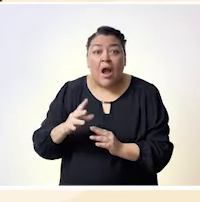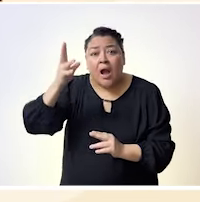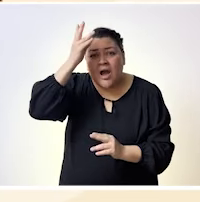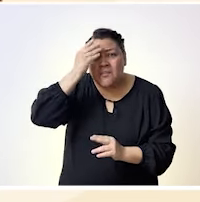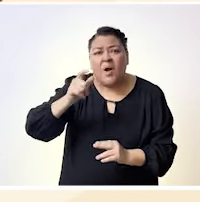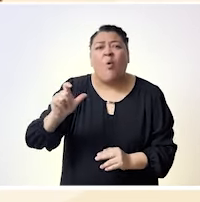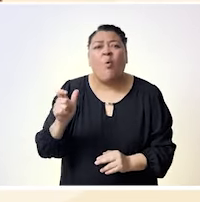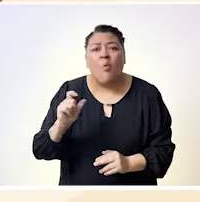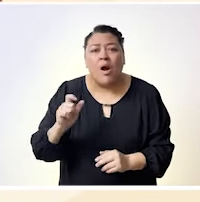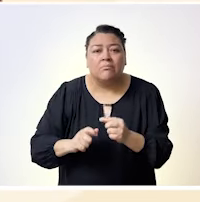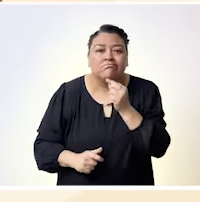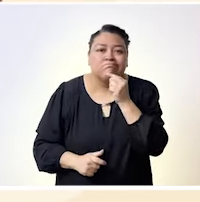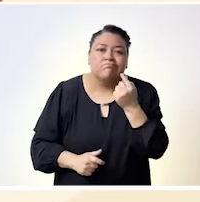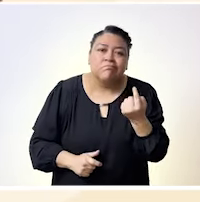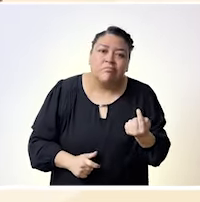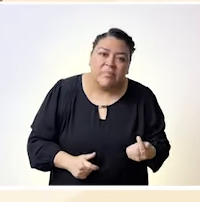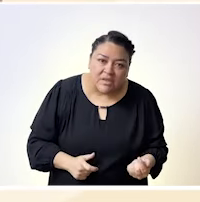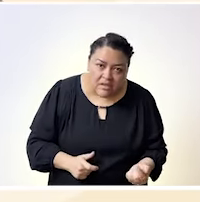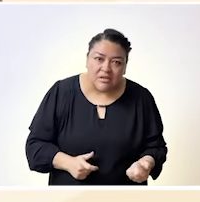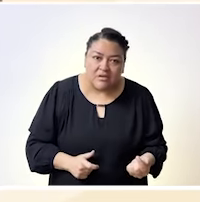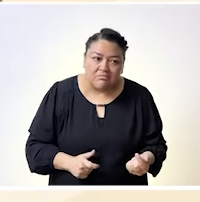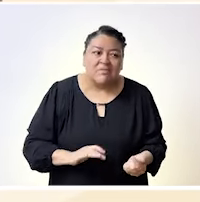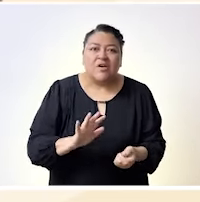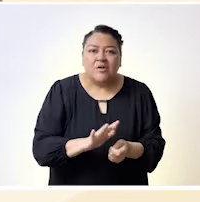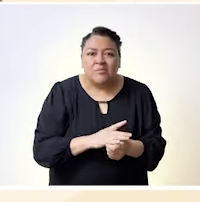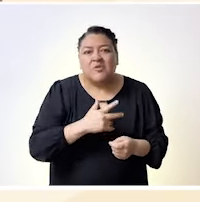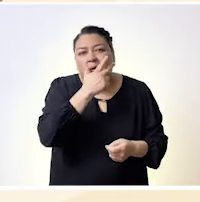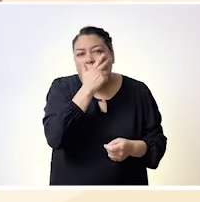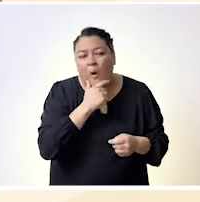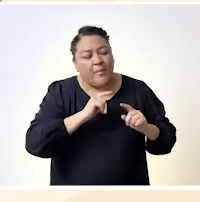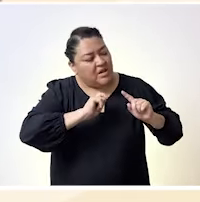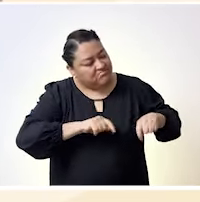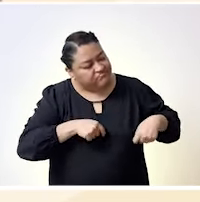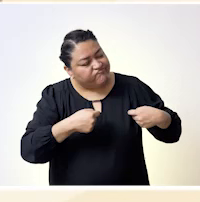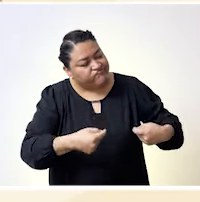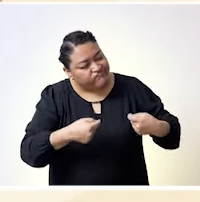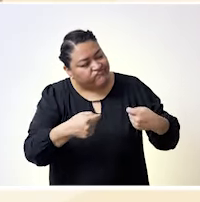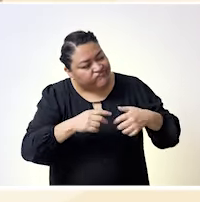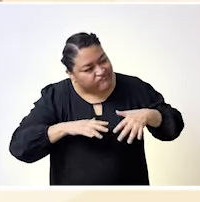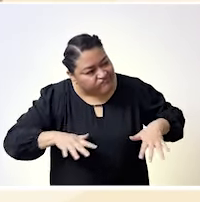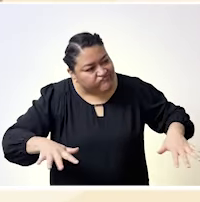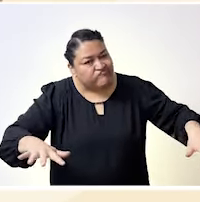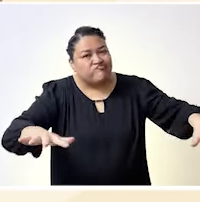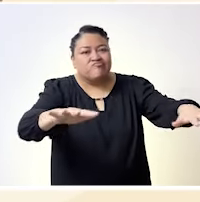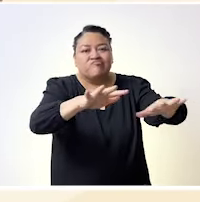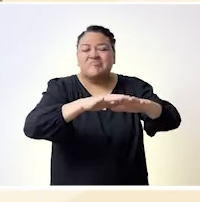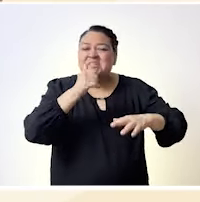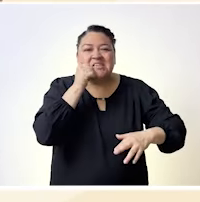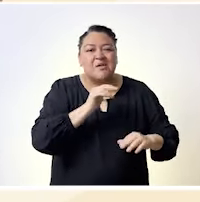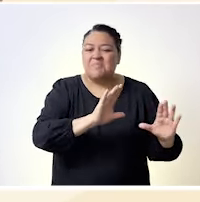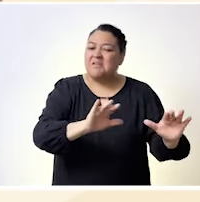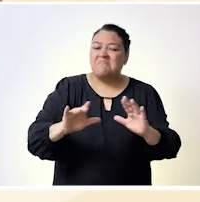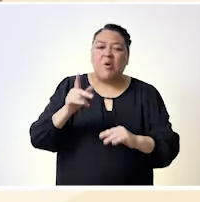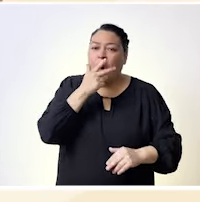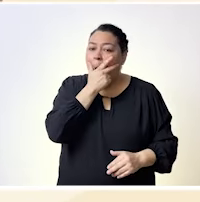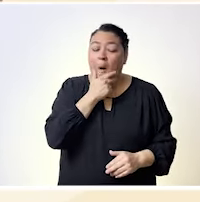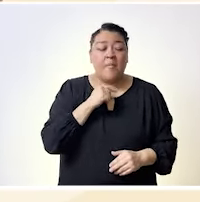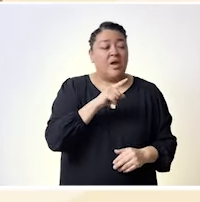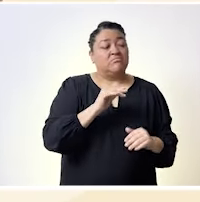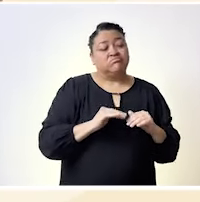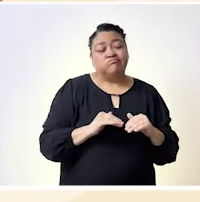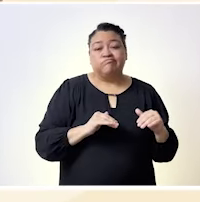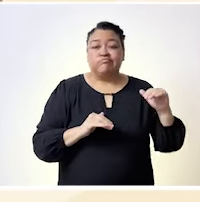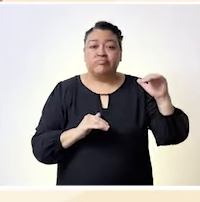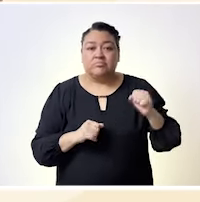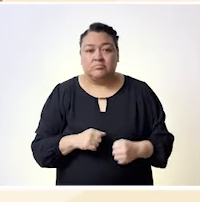edades muy tempranas, justamente por la sociedad patriarcal en la que vivimos y en las que hemos sido educadas.